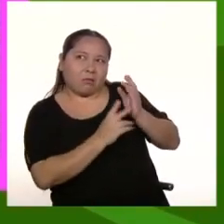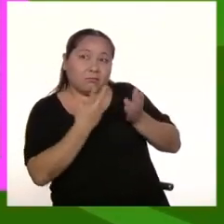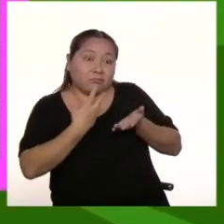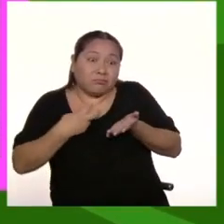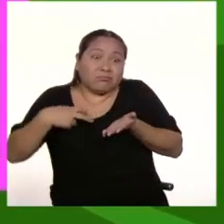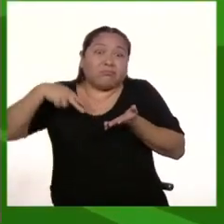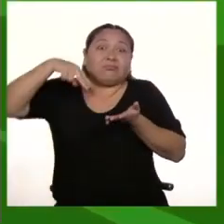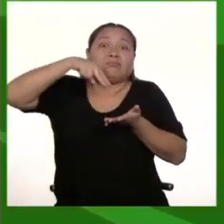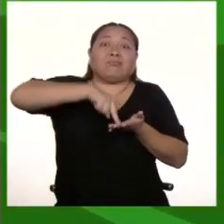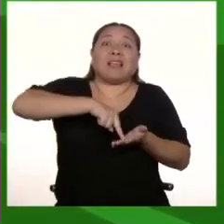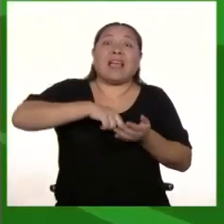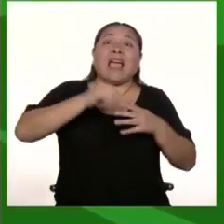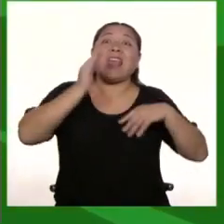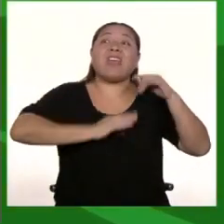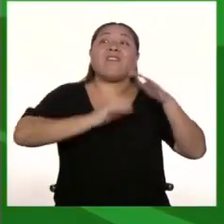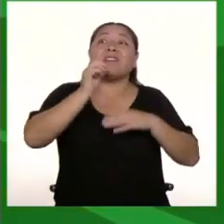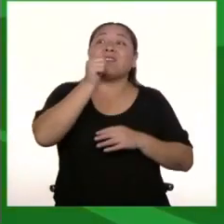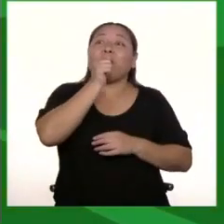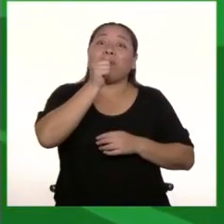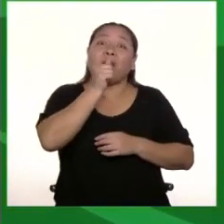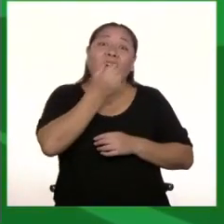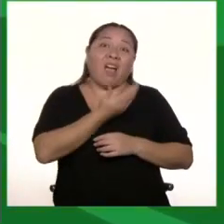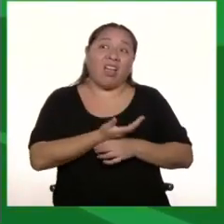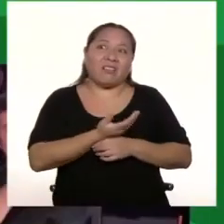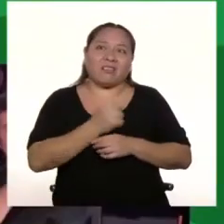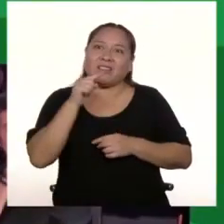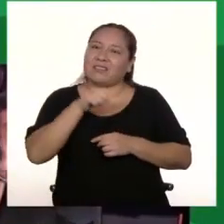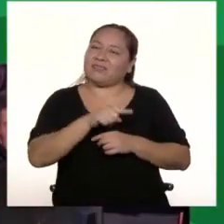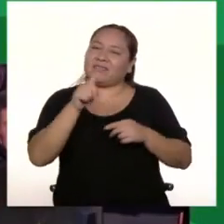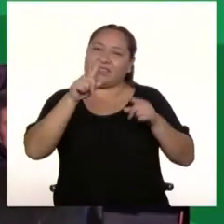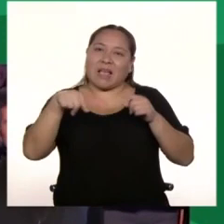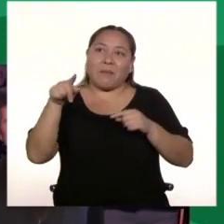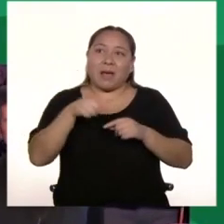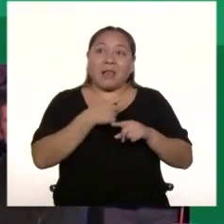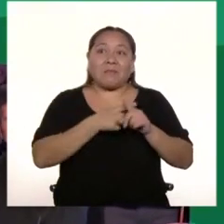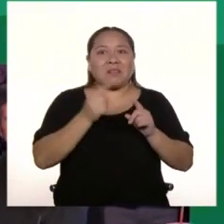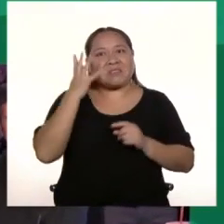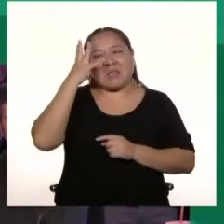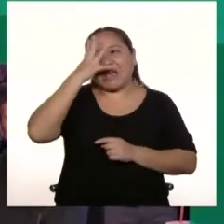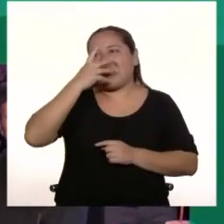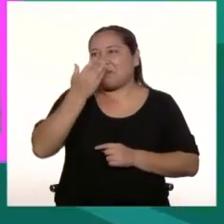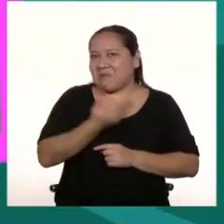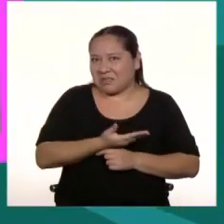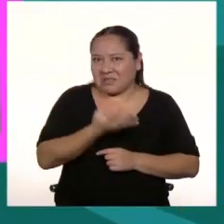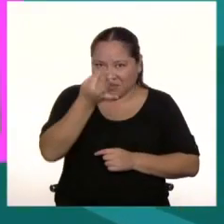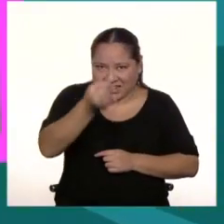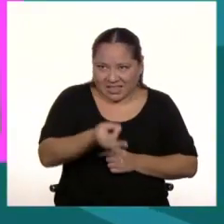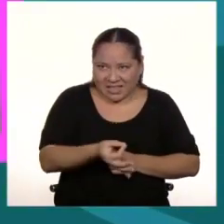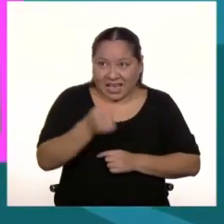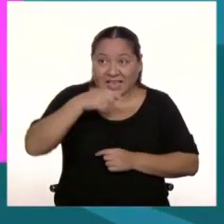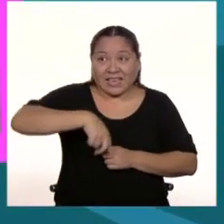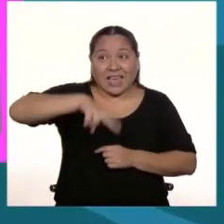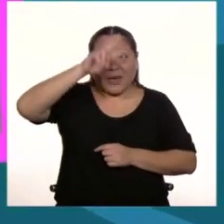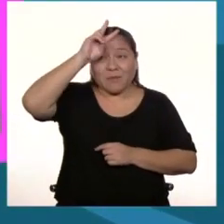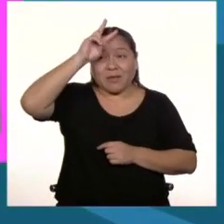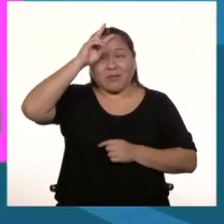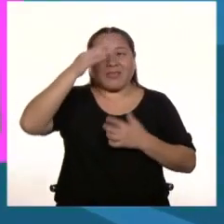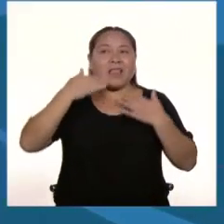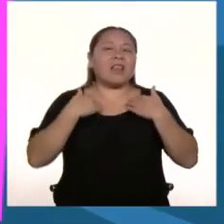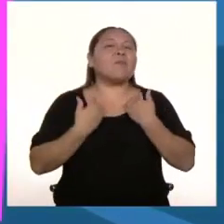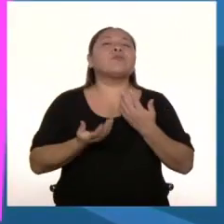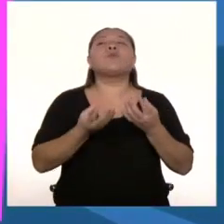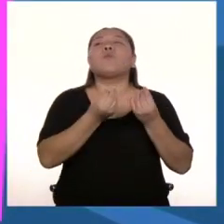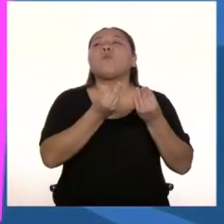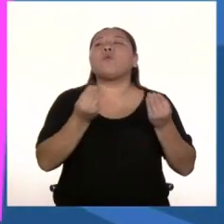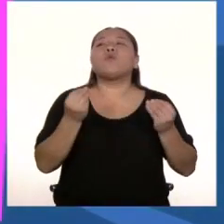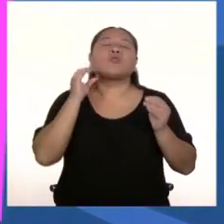edificios privados Esto obviamente está mal Pero se veía más bonito ¿Sí o no? En Perú tenemos una infinidad de